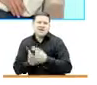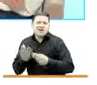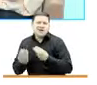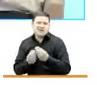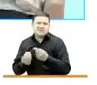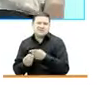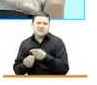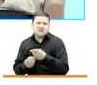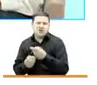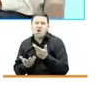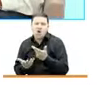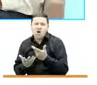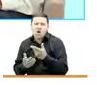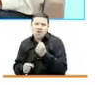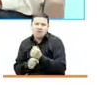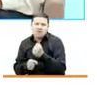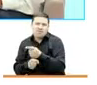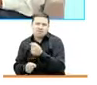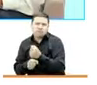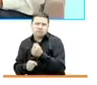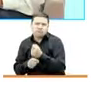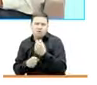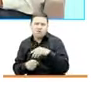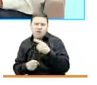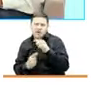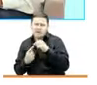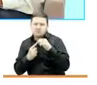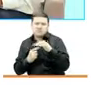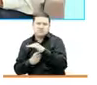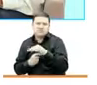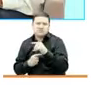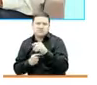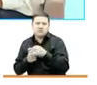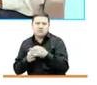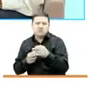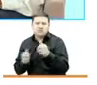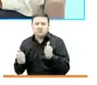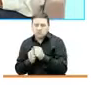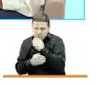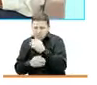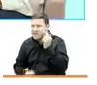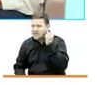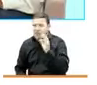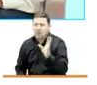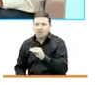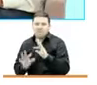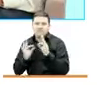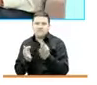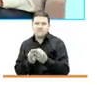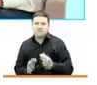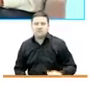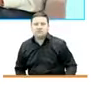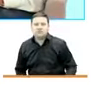EMPI y cómo fue ese trabajo tan especial que hicimos en Providencia al lado de los niños, niñas y las familias.